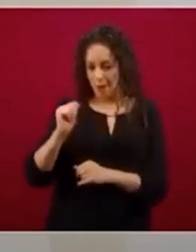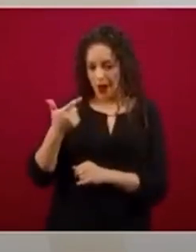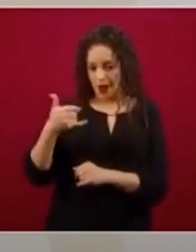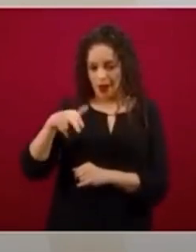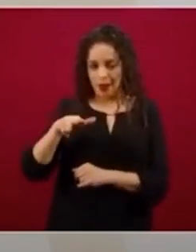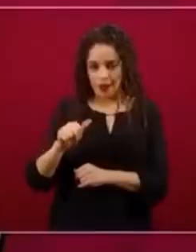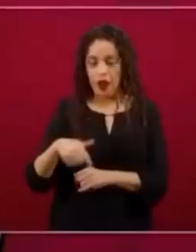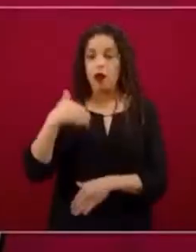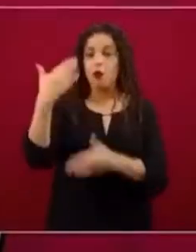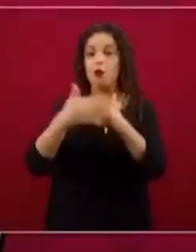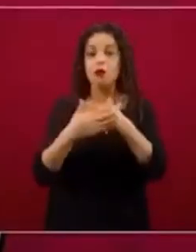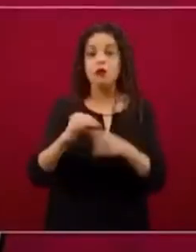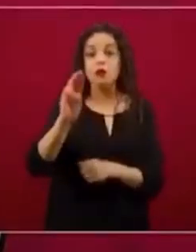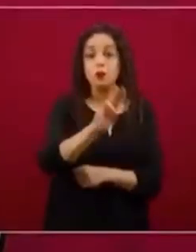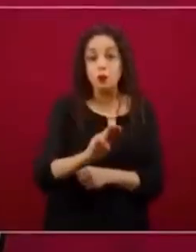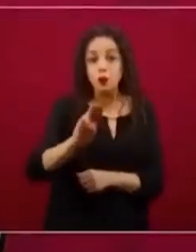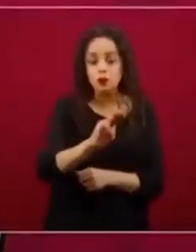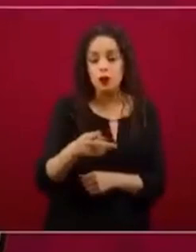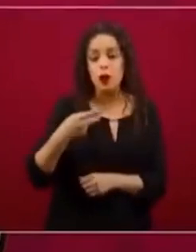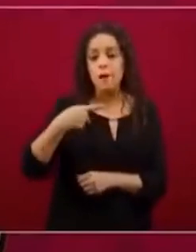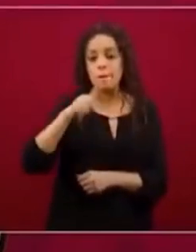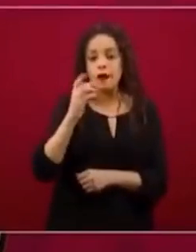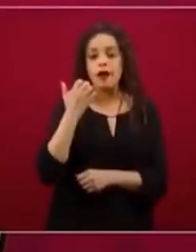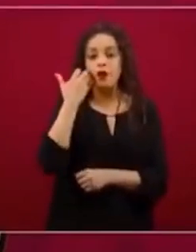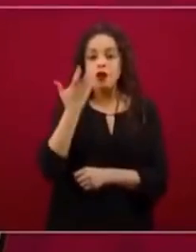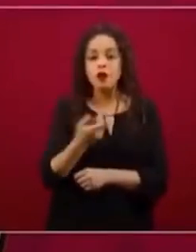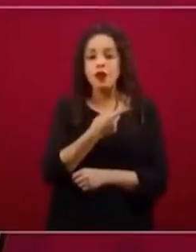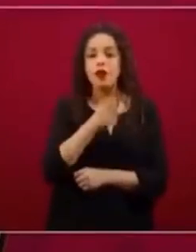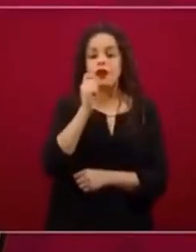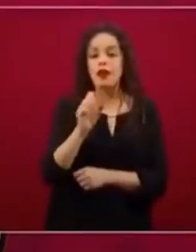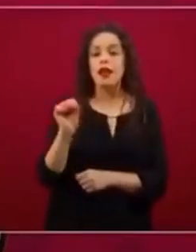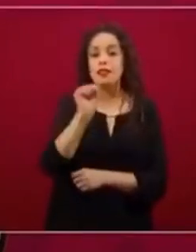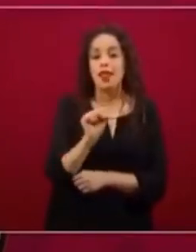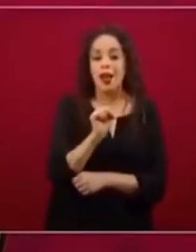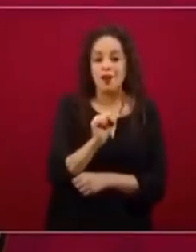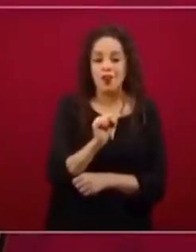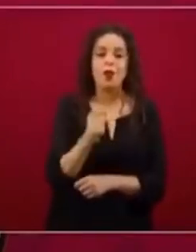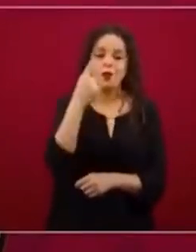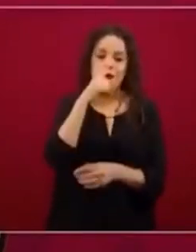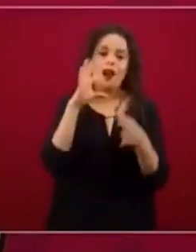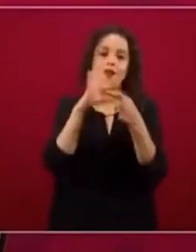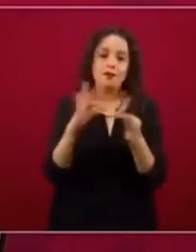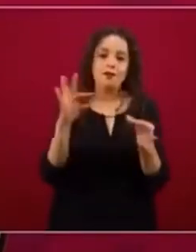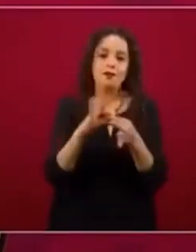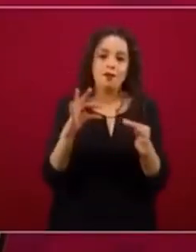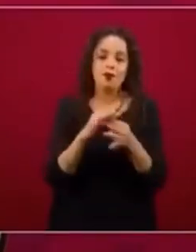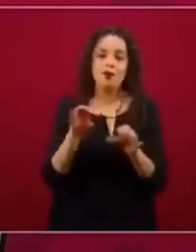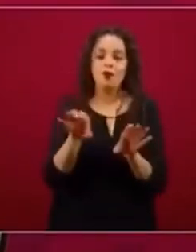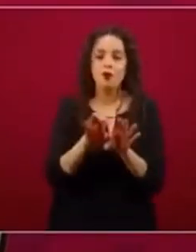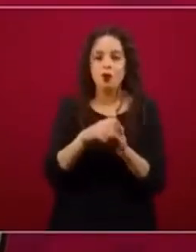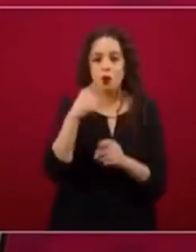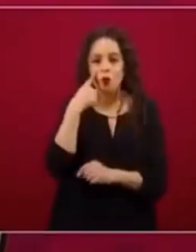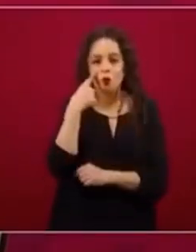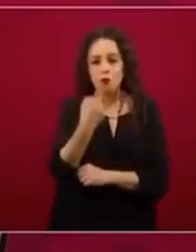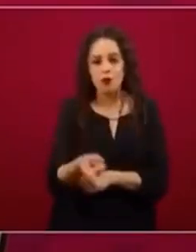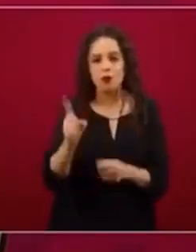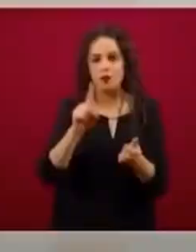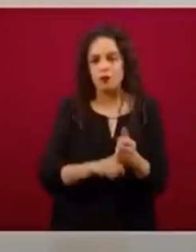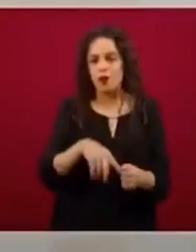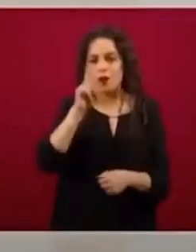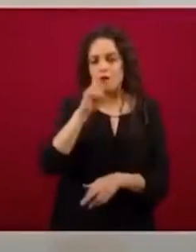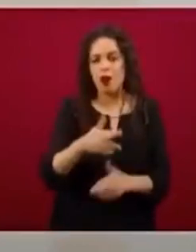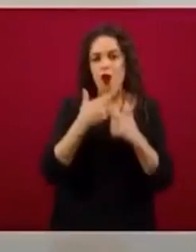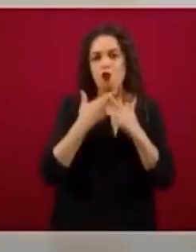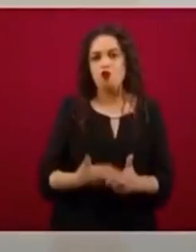tener esta pausa del sábado para contarles cómo estamos viendo este universo de